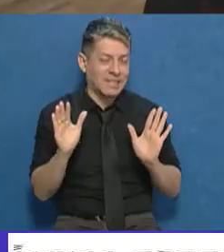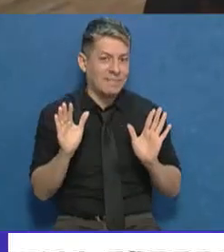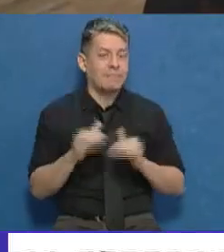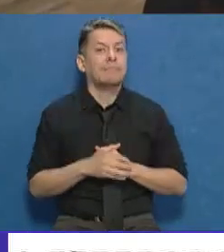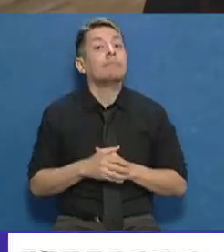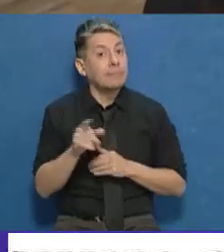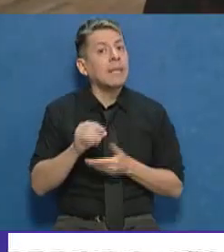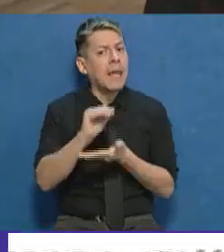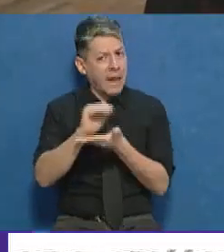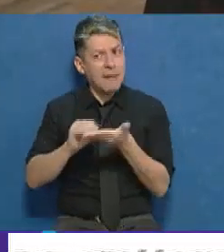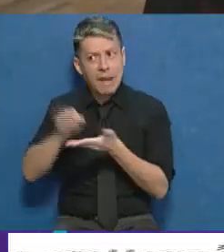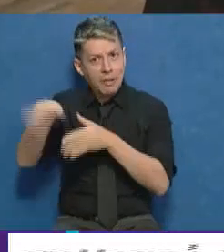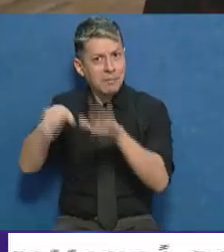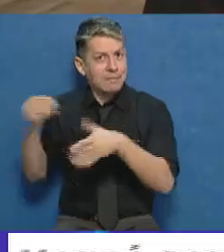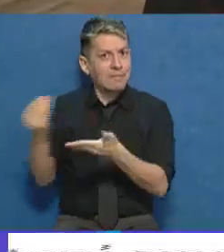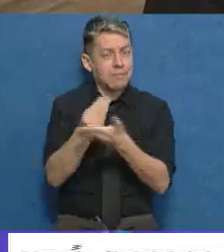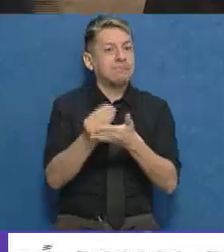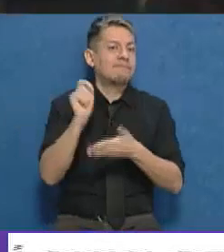La mano de obra tiene que ser local.